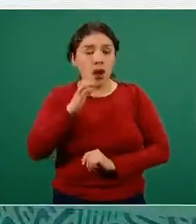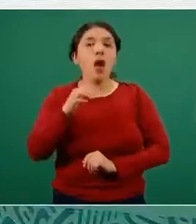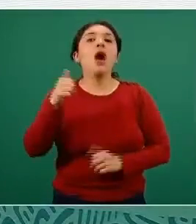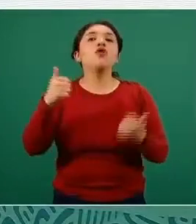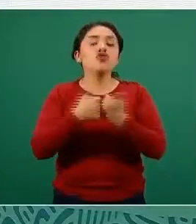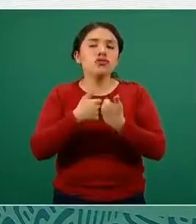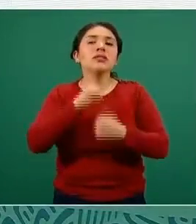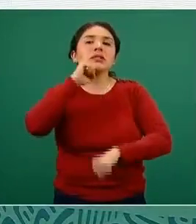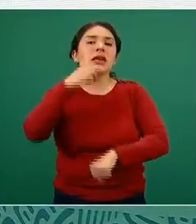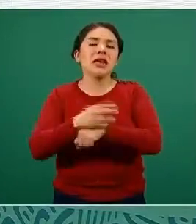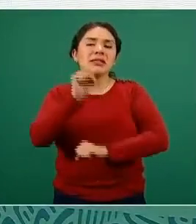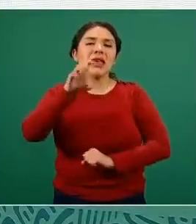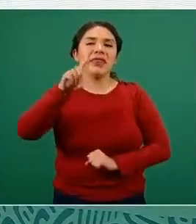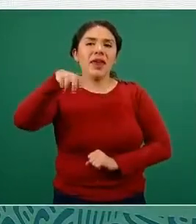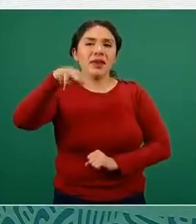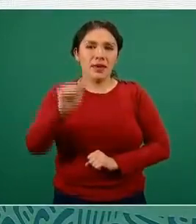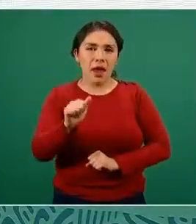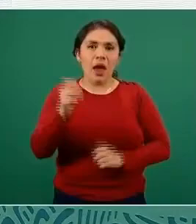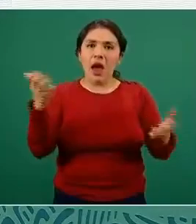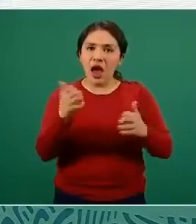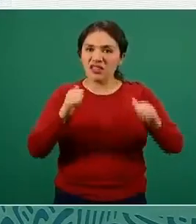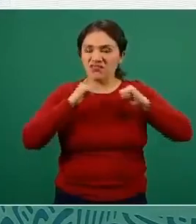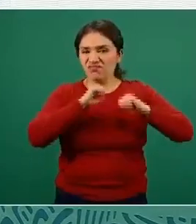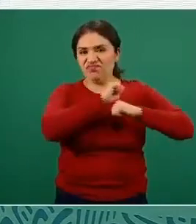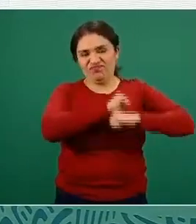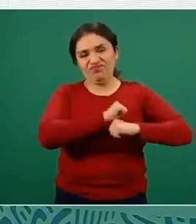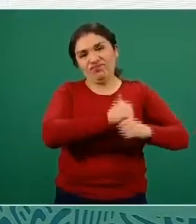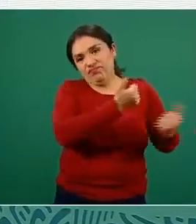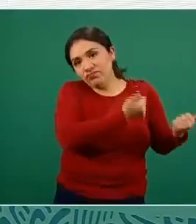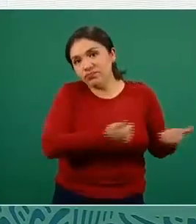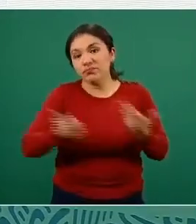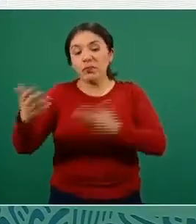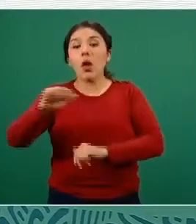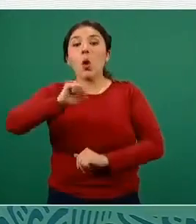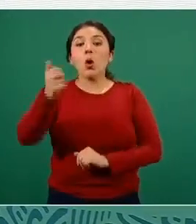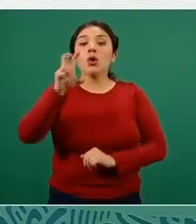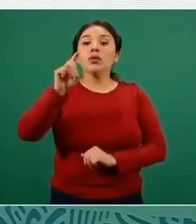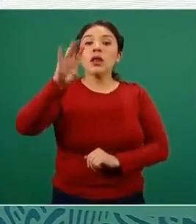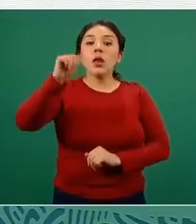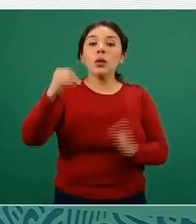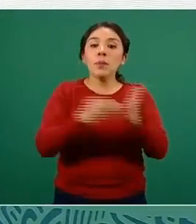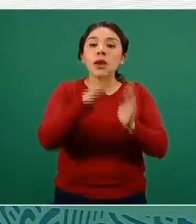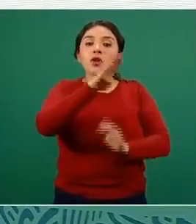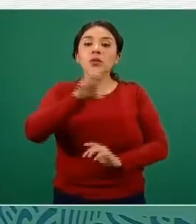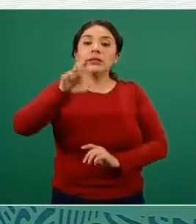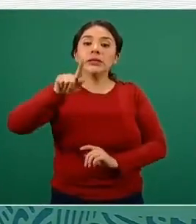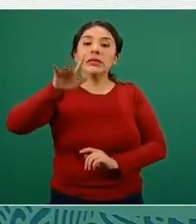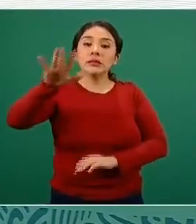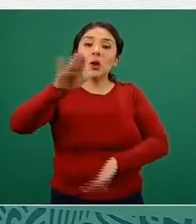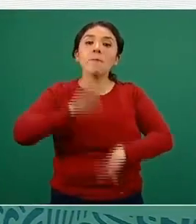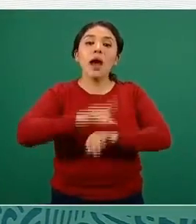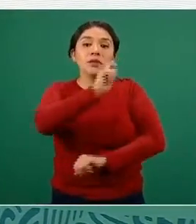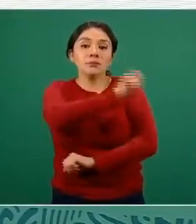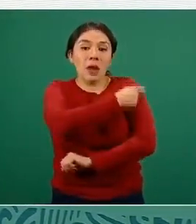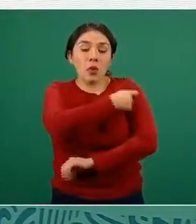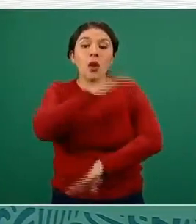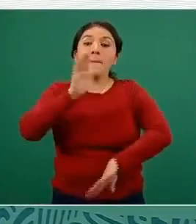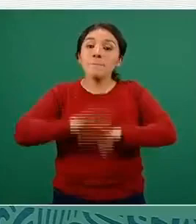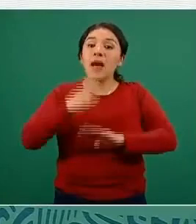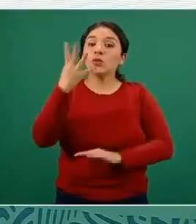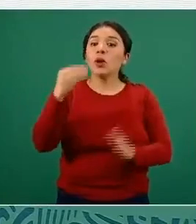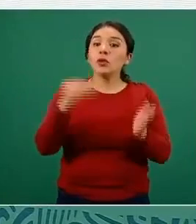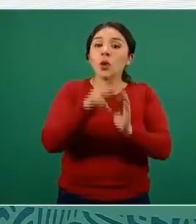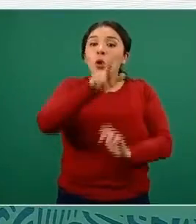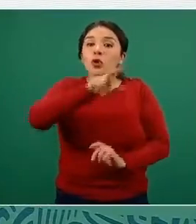Secretaría de la Defensa Nacional, y treinta y nueve mil novecientas setenta y cinco dosis, más estas cuatro mil